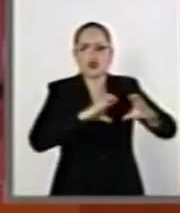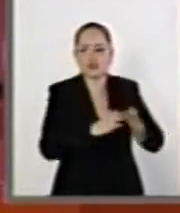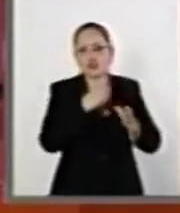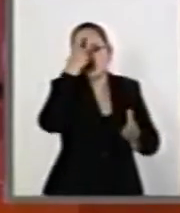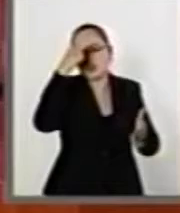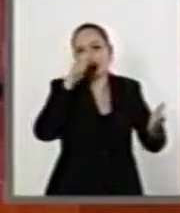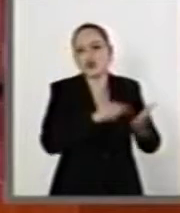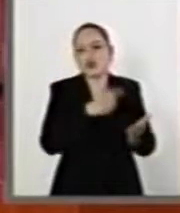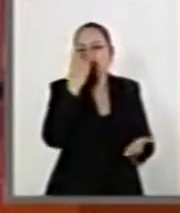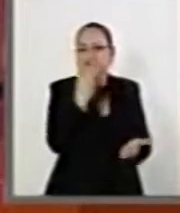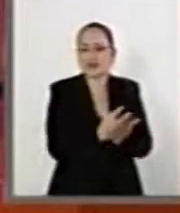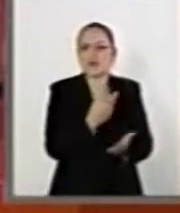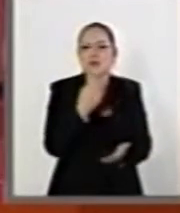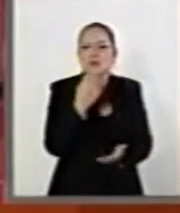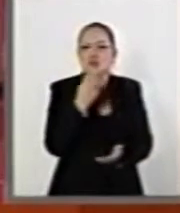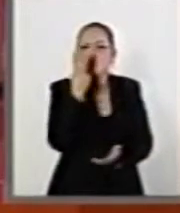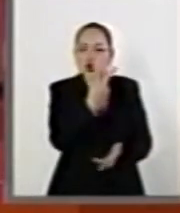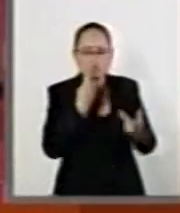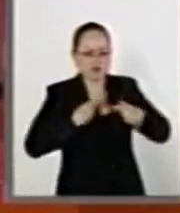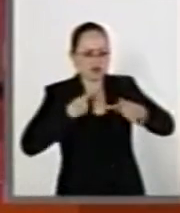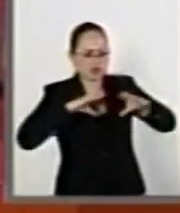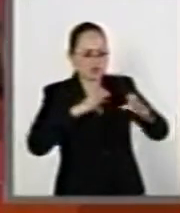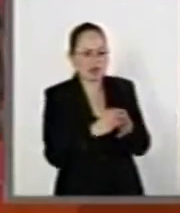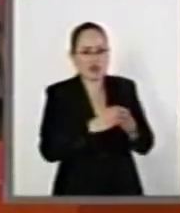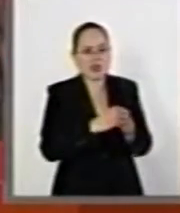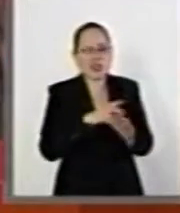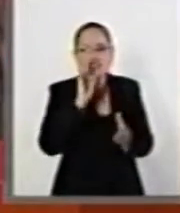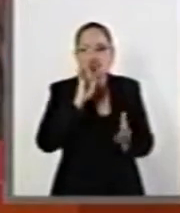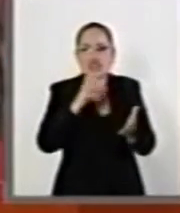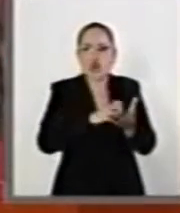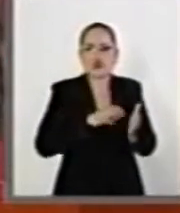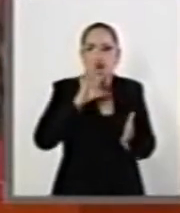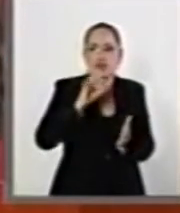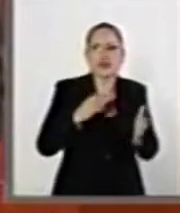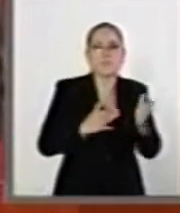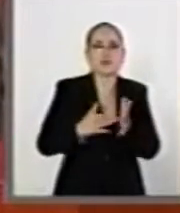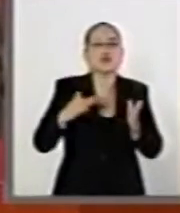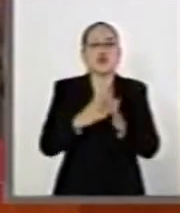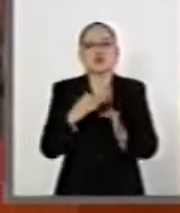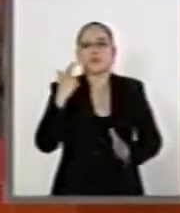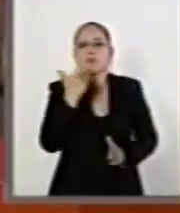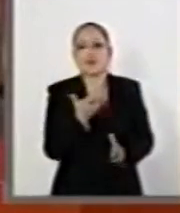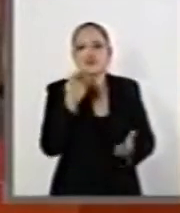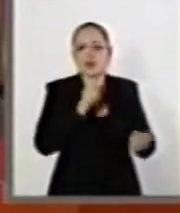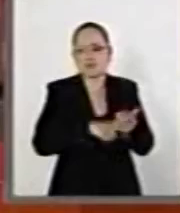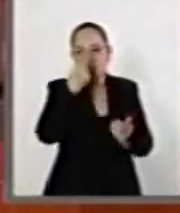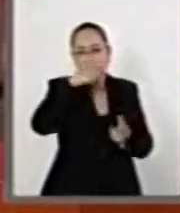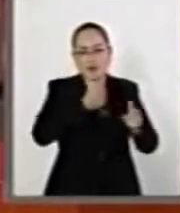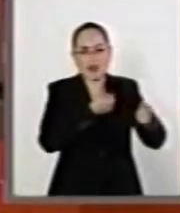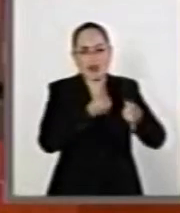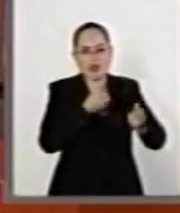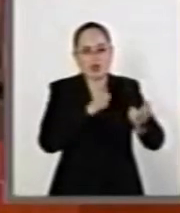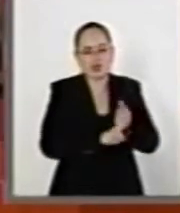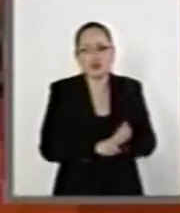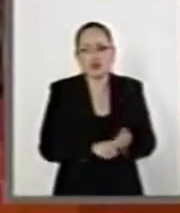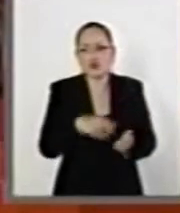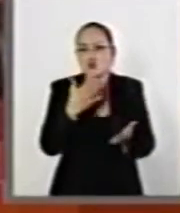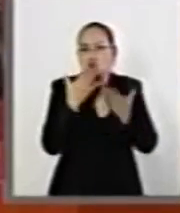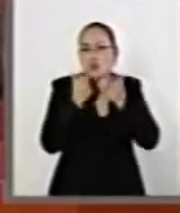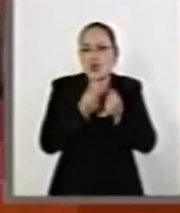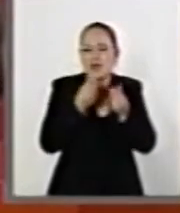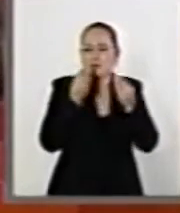un par, nada más, y ahorrarnos por lo menos 40 millones de pesos en su operación. No tienen mucha